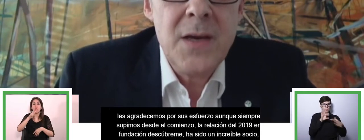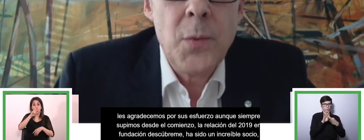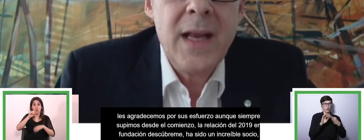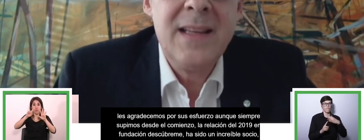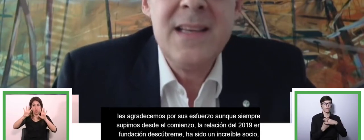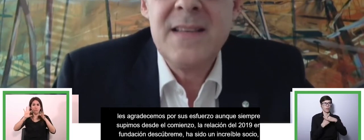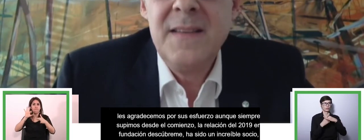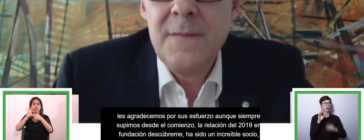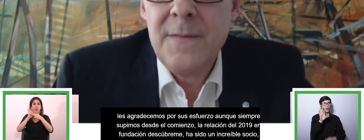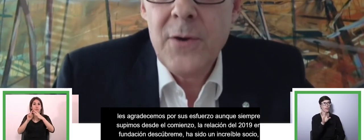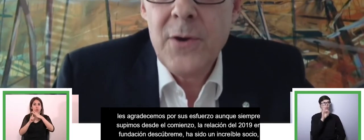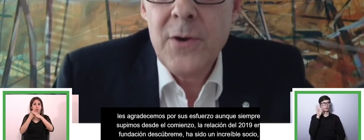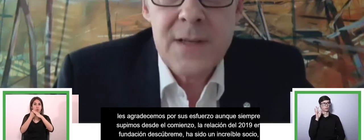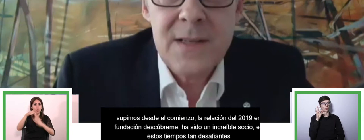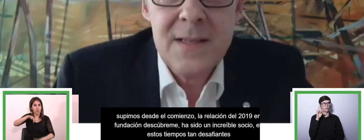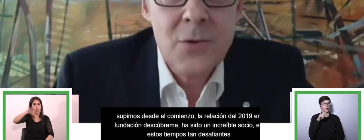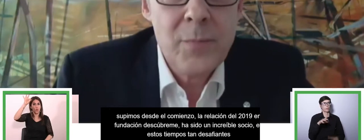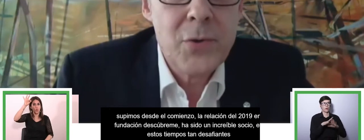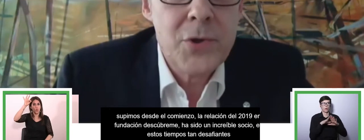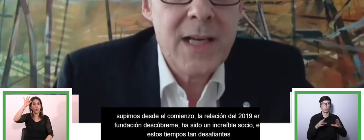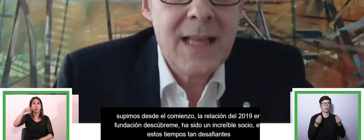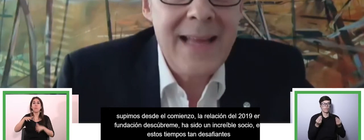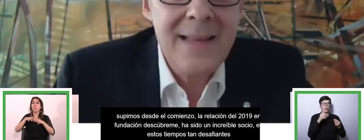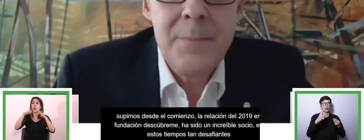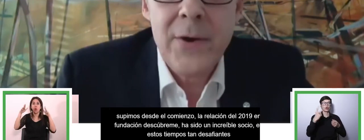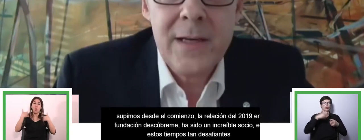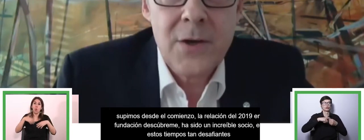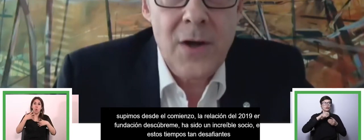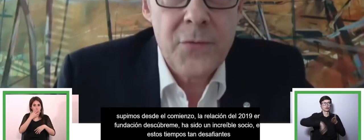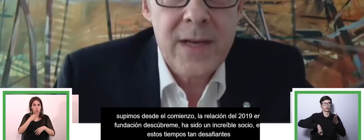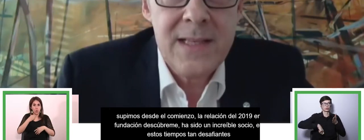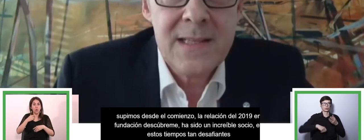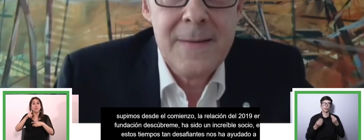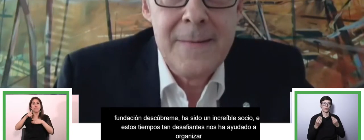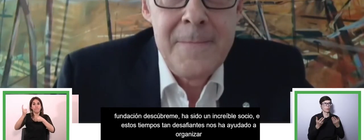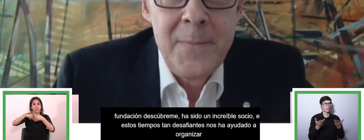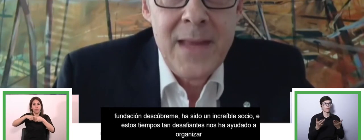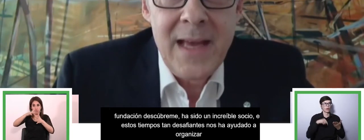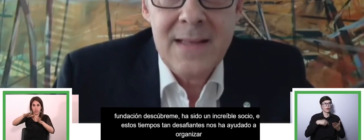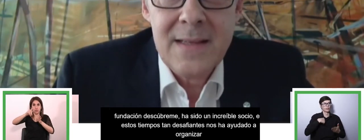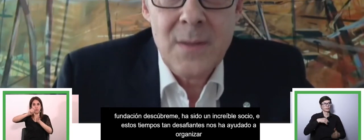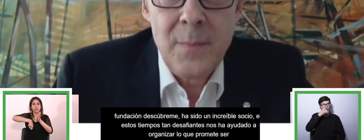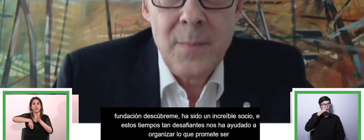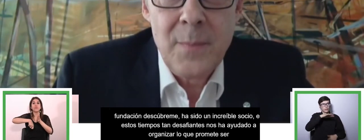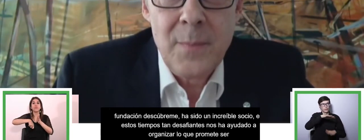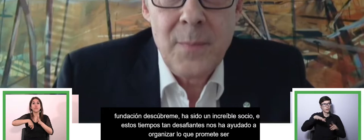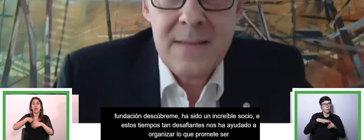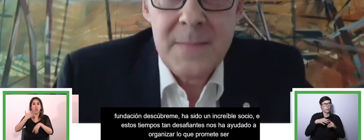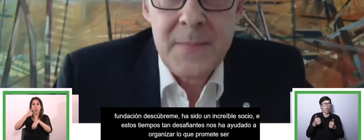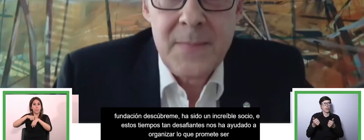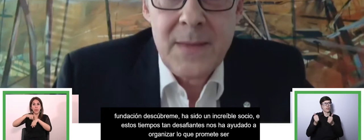gran hijo? It is the very first CiroProject Latin America conference and superb